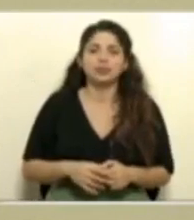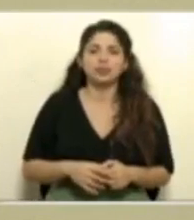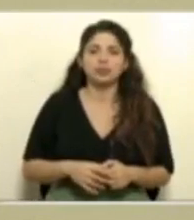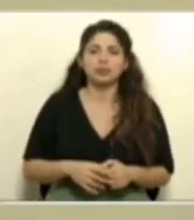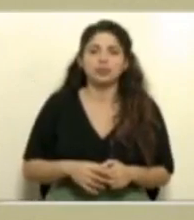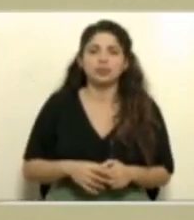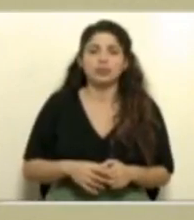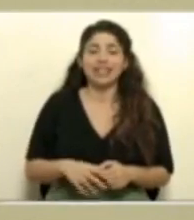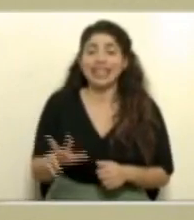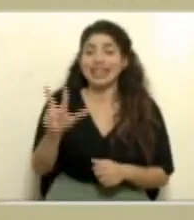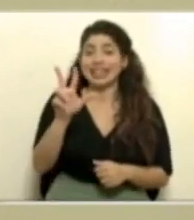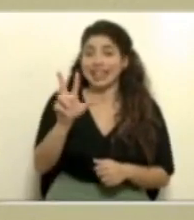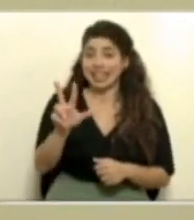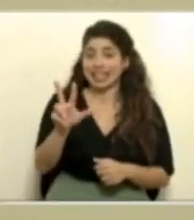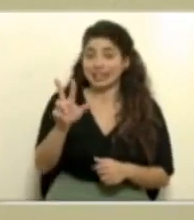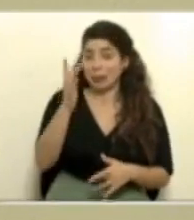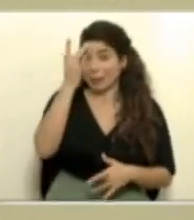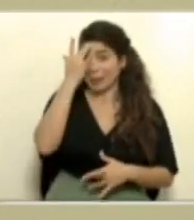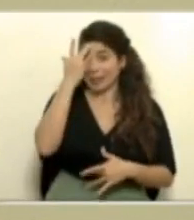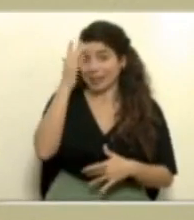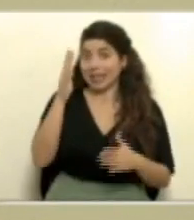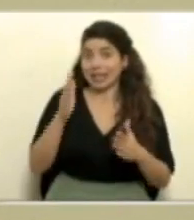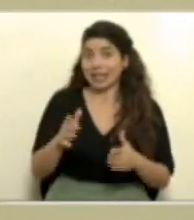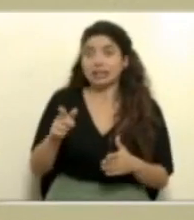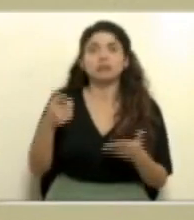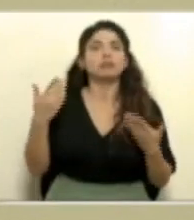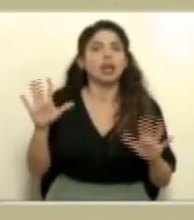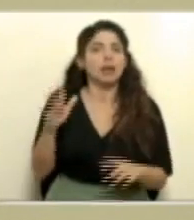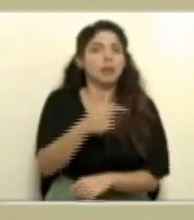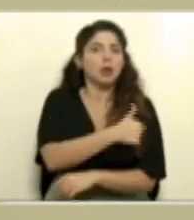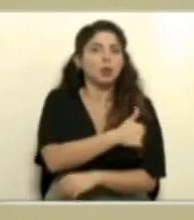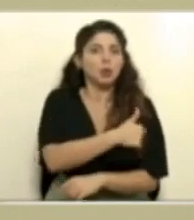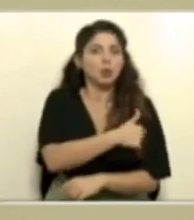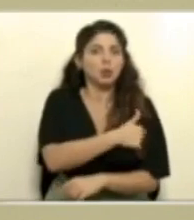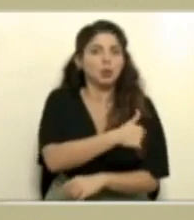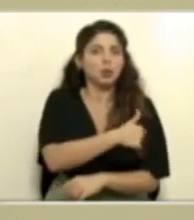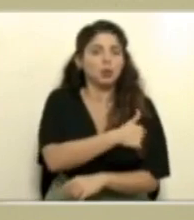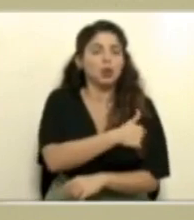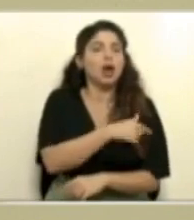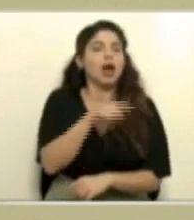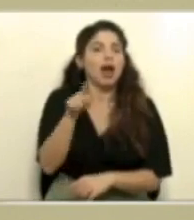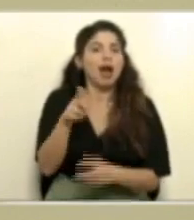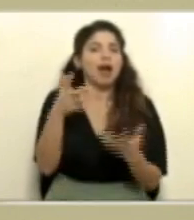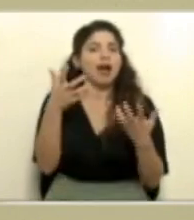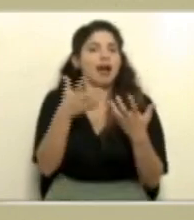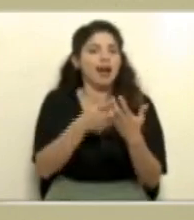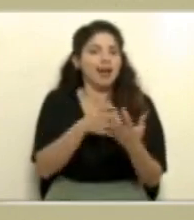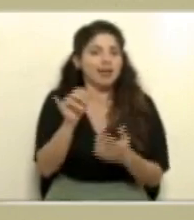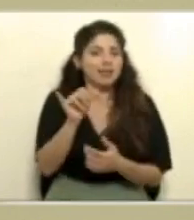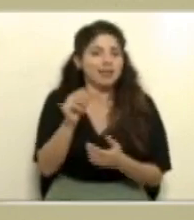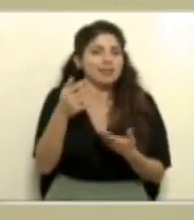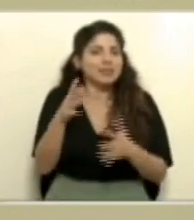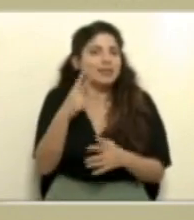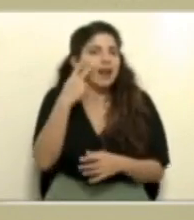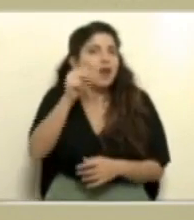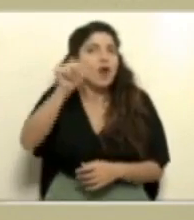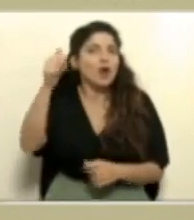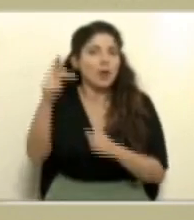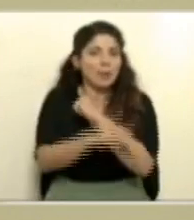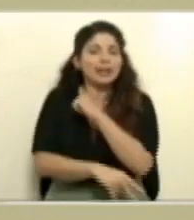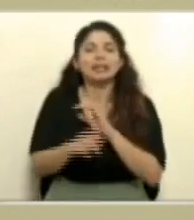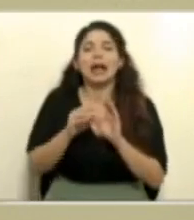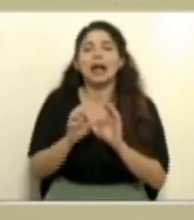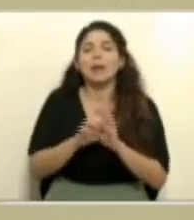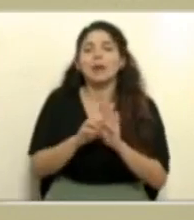Y 3 pacientes de estos 16 se encontraban vacunados. Que esto coincide también con lo que se ha visto en otros países como